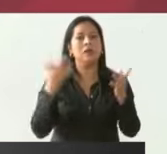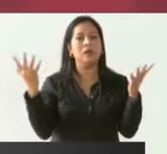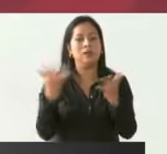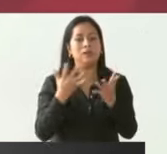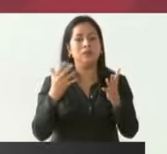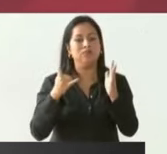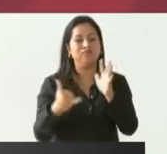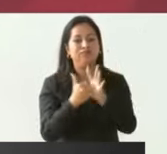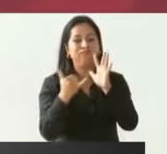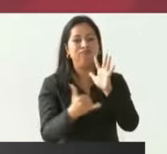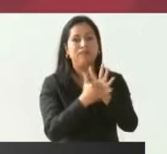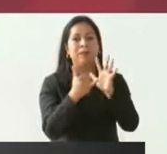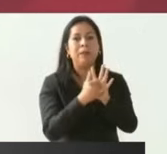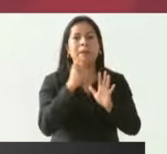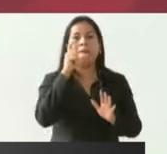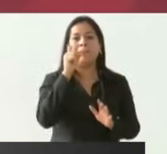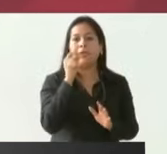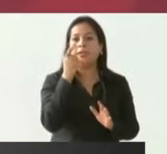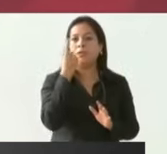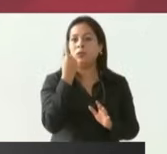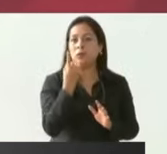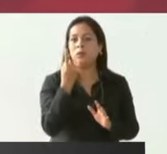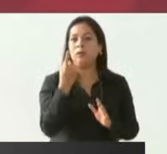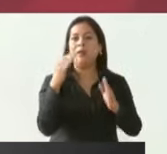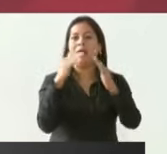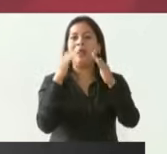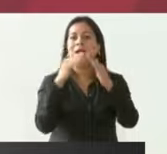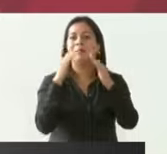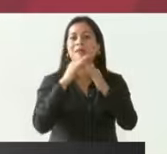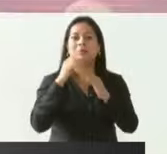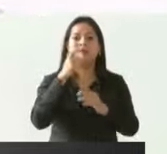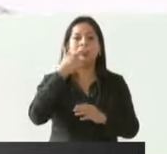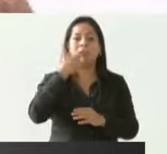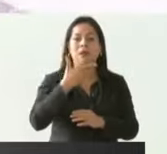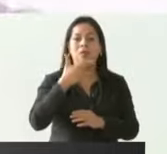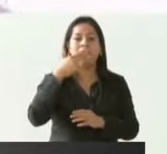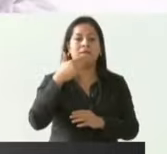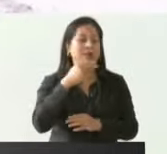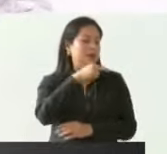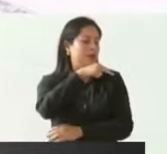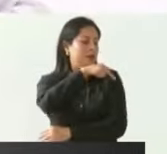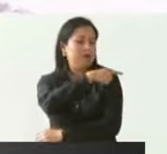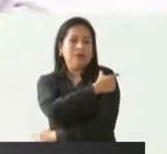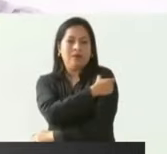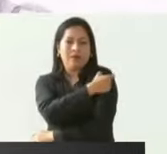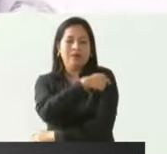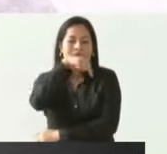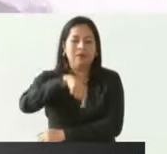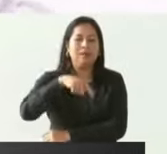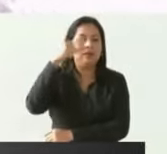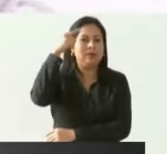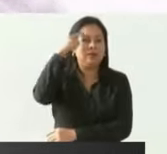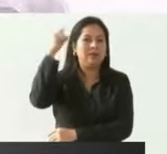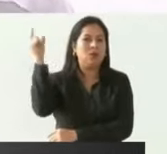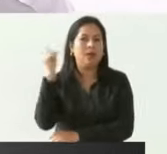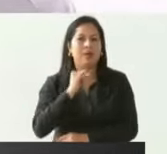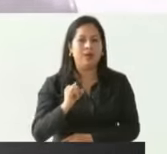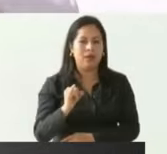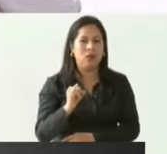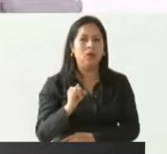21 cuarteles de la Guardia Nacional y aquí en Siguatanejo ya